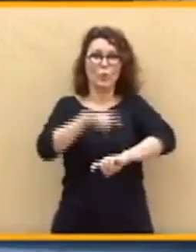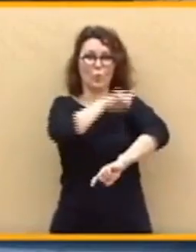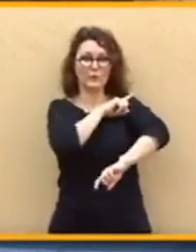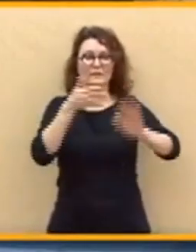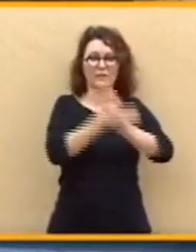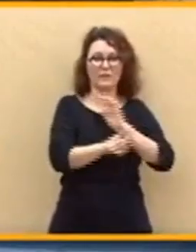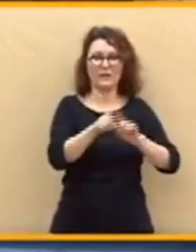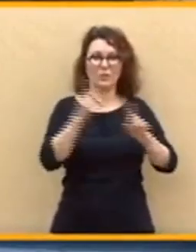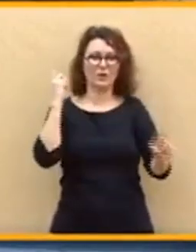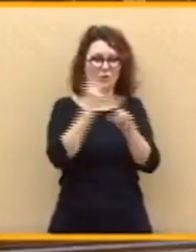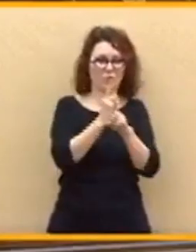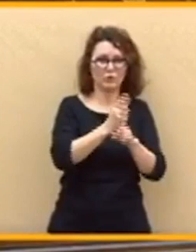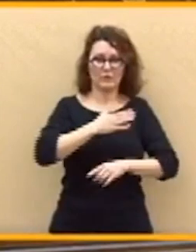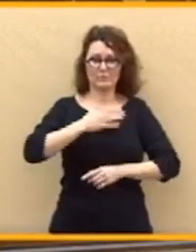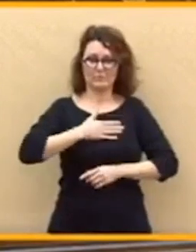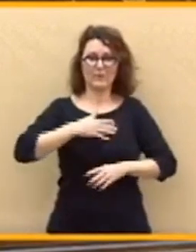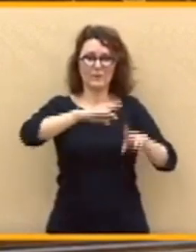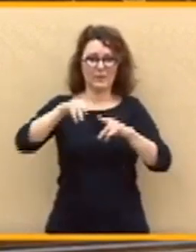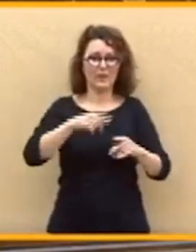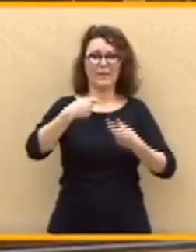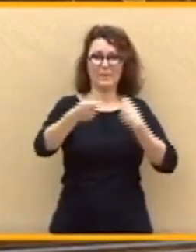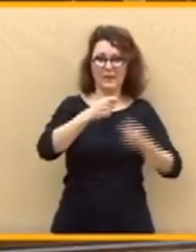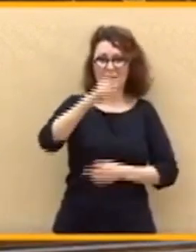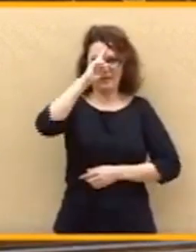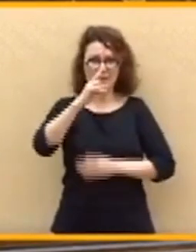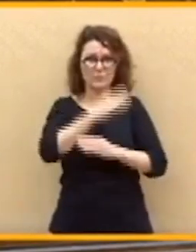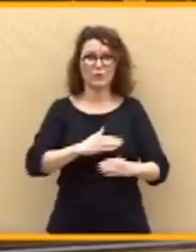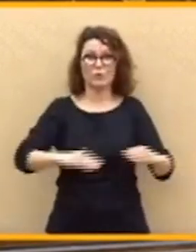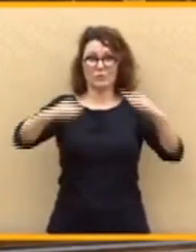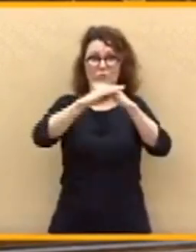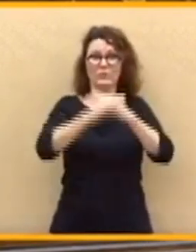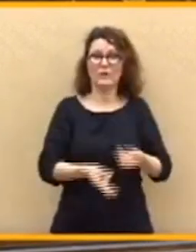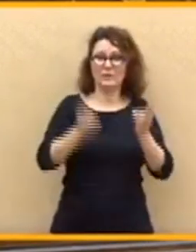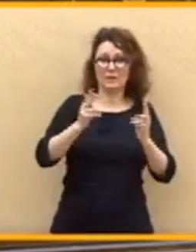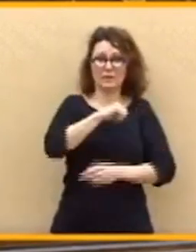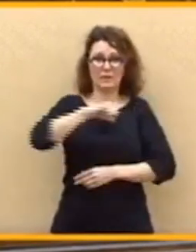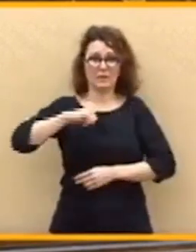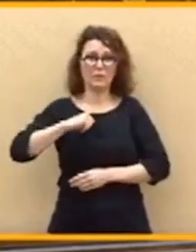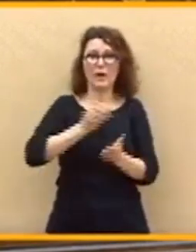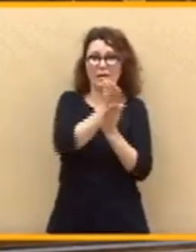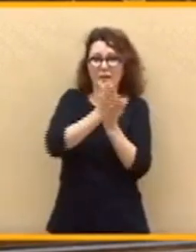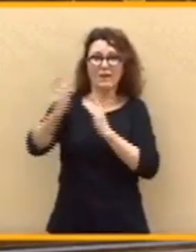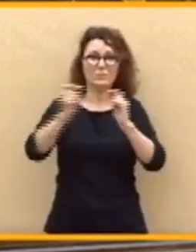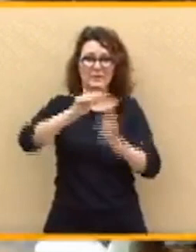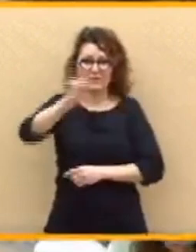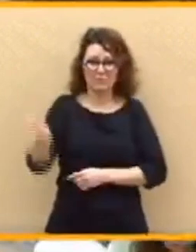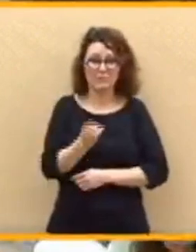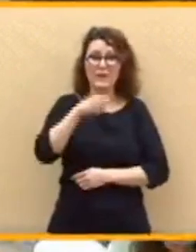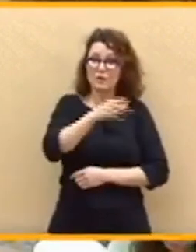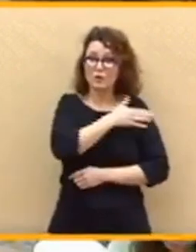la tolerancia, la propiedad privada, el libre mercado, la libertad individual y de prensa. Y todo eso es contra lo que sus aliados quieren atentar.